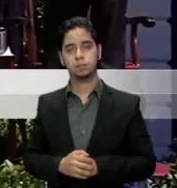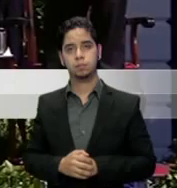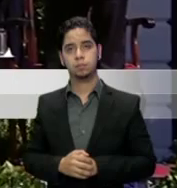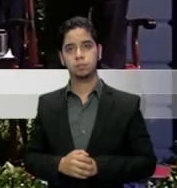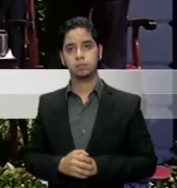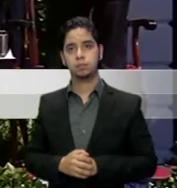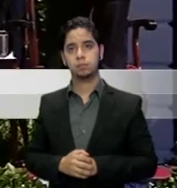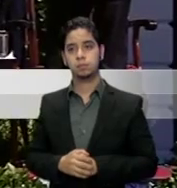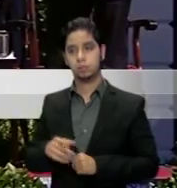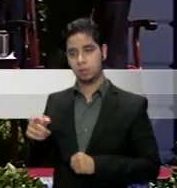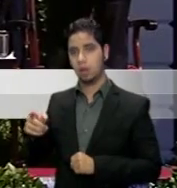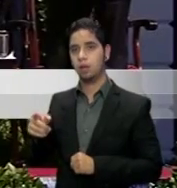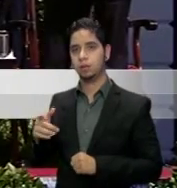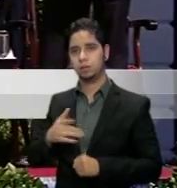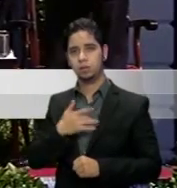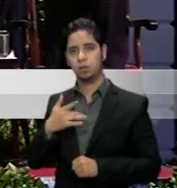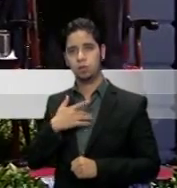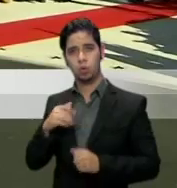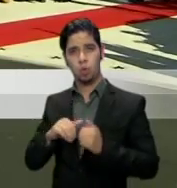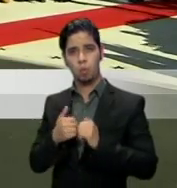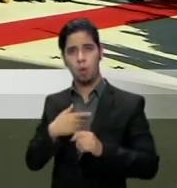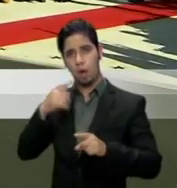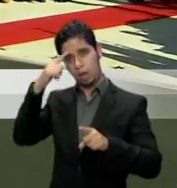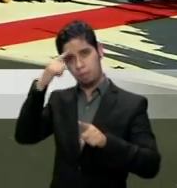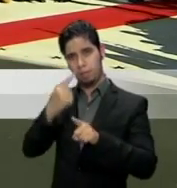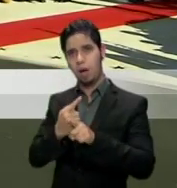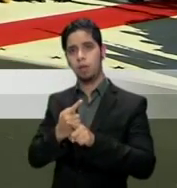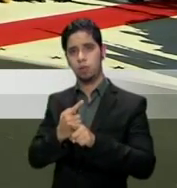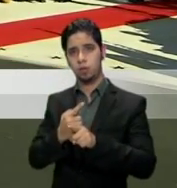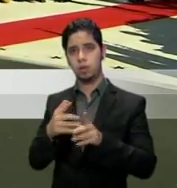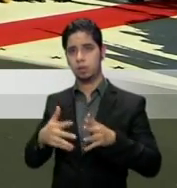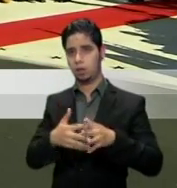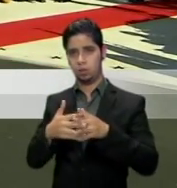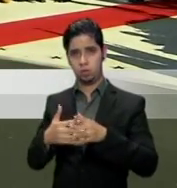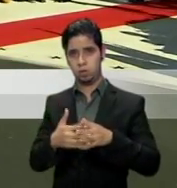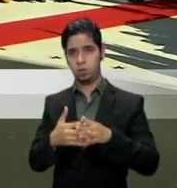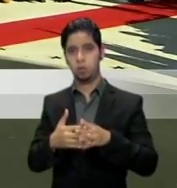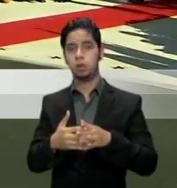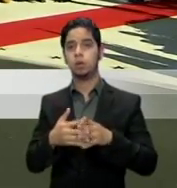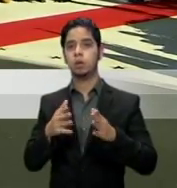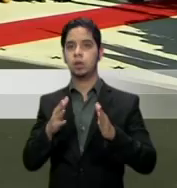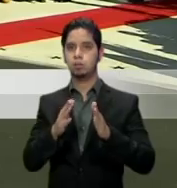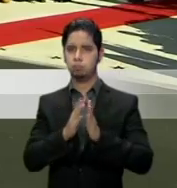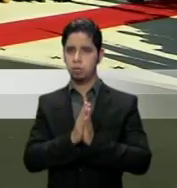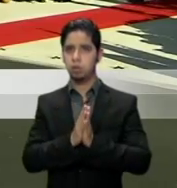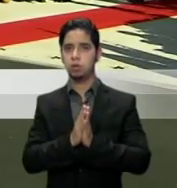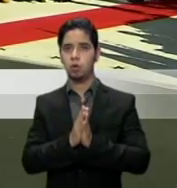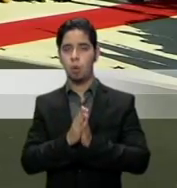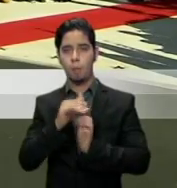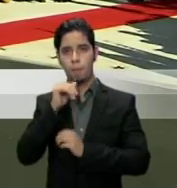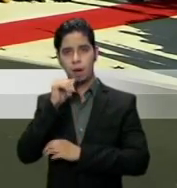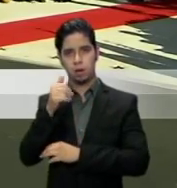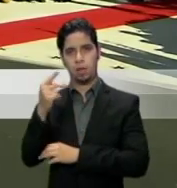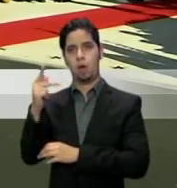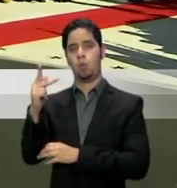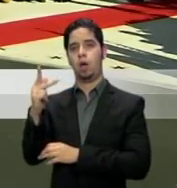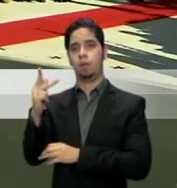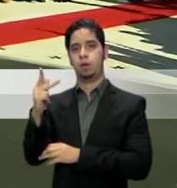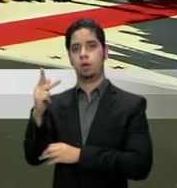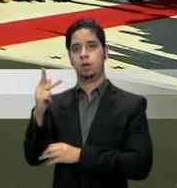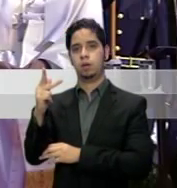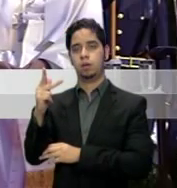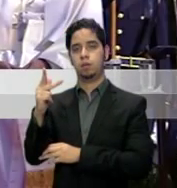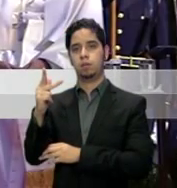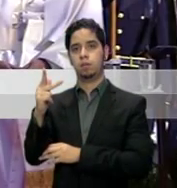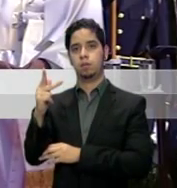Se calificó como hermano de Estados Unidos y adelantó su intención de solicitar al Congreso mañana jueves a guiar al